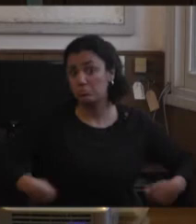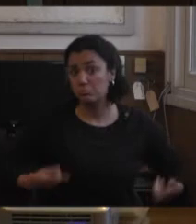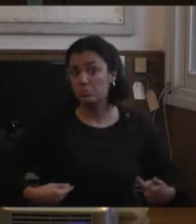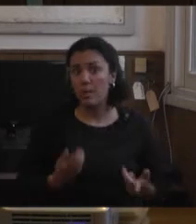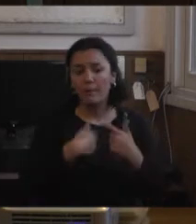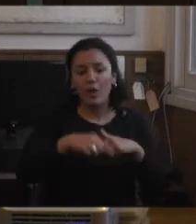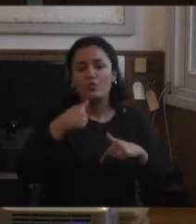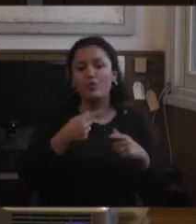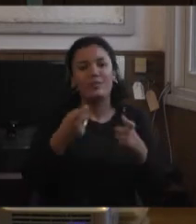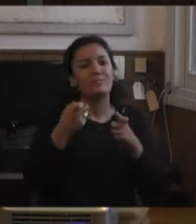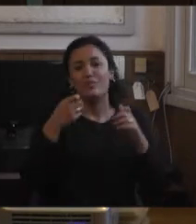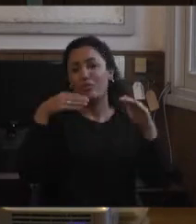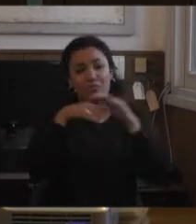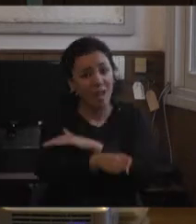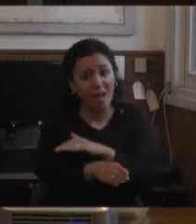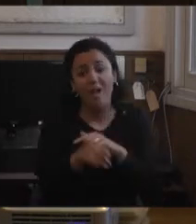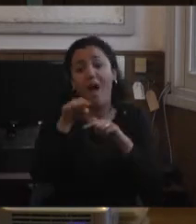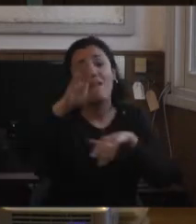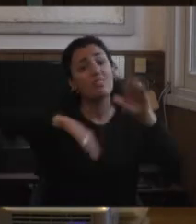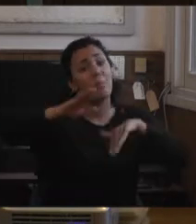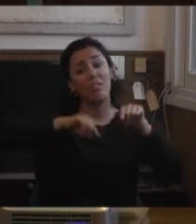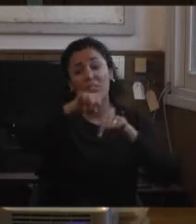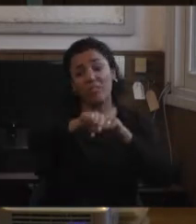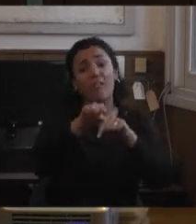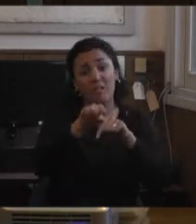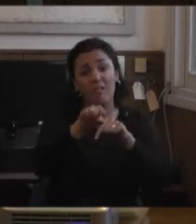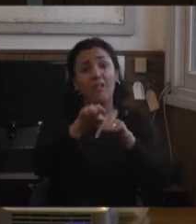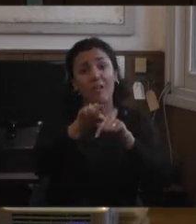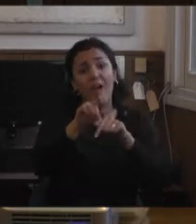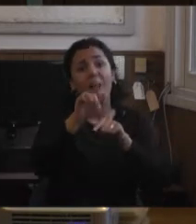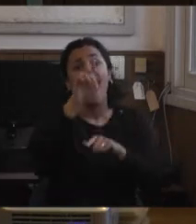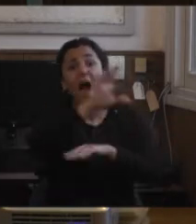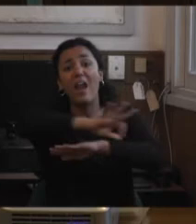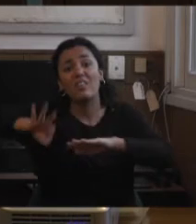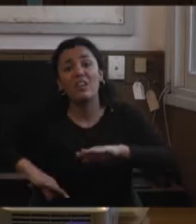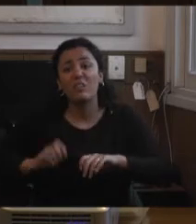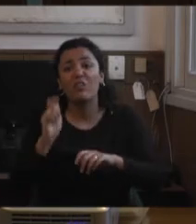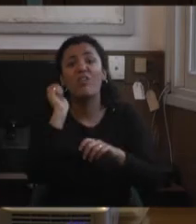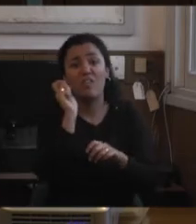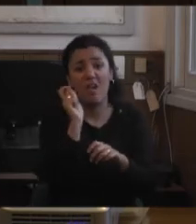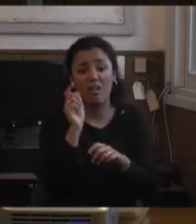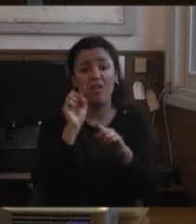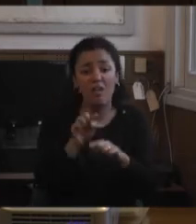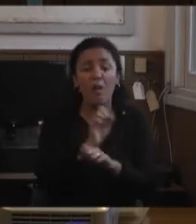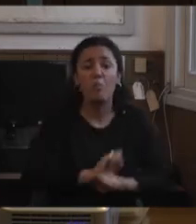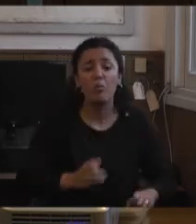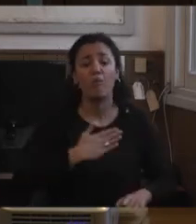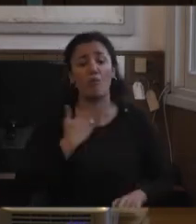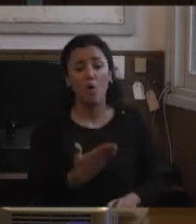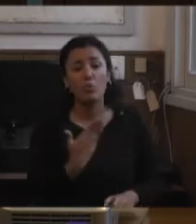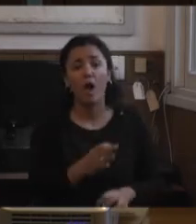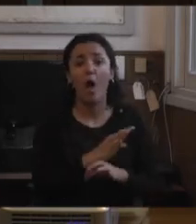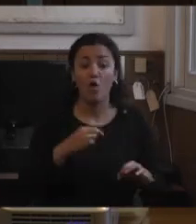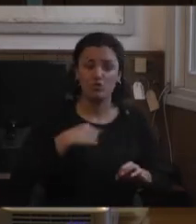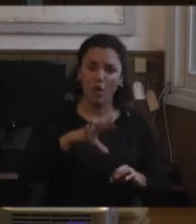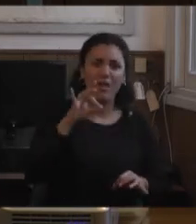pero para poder entrar a un lugar, depende que el arquitecto que hizo haya tenido la voluntad o la decisión política o el acompañamiento de